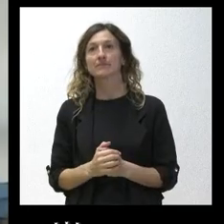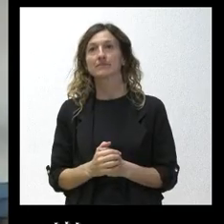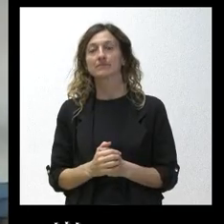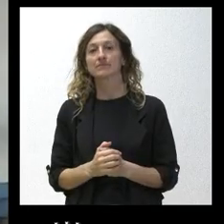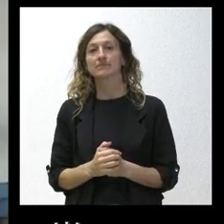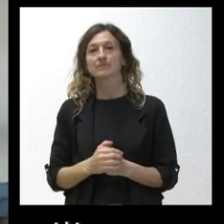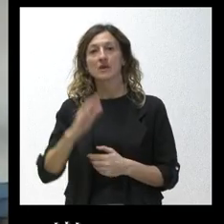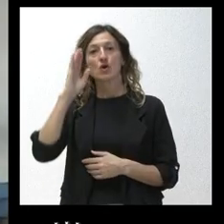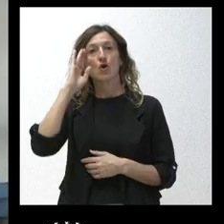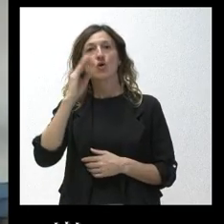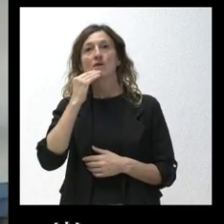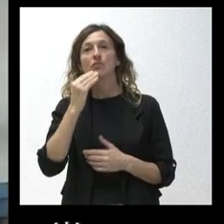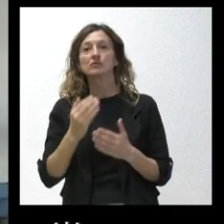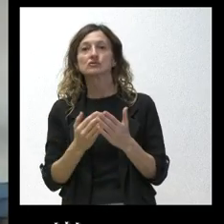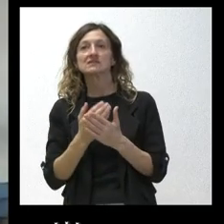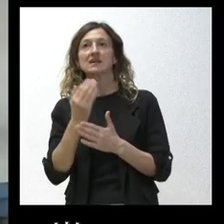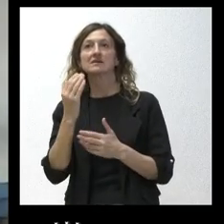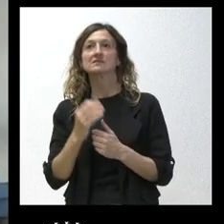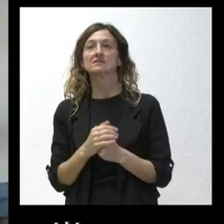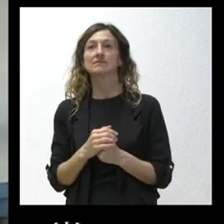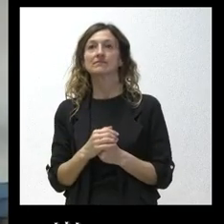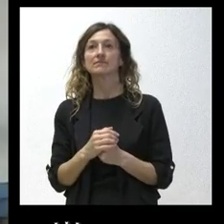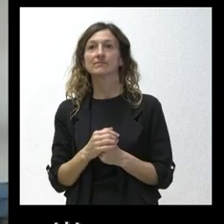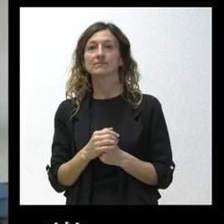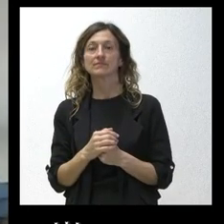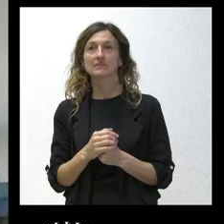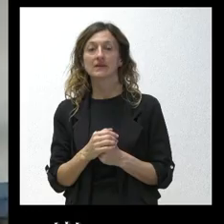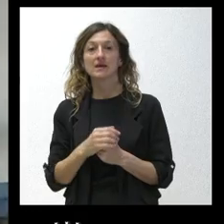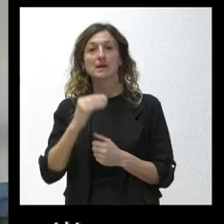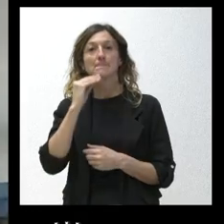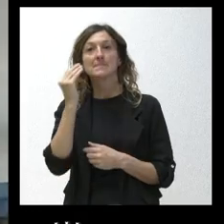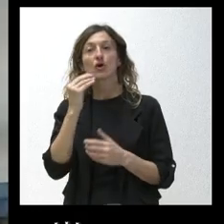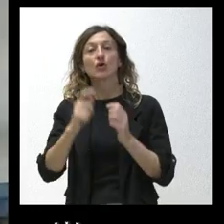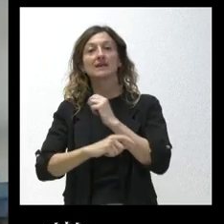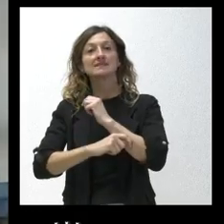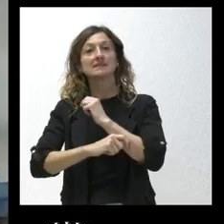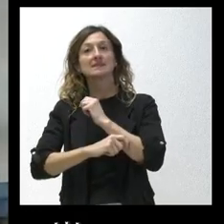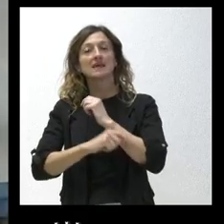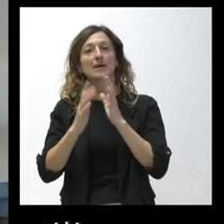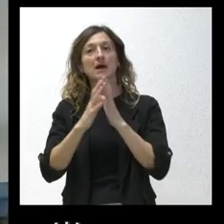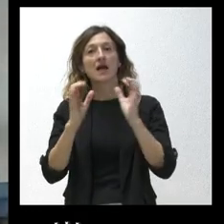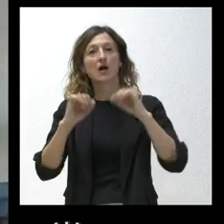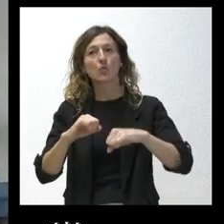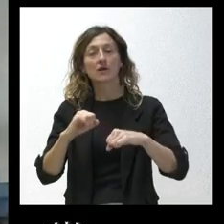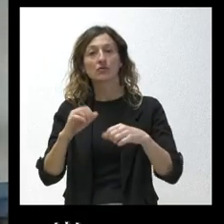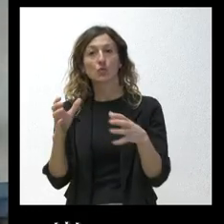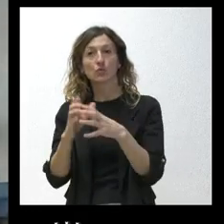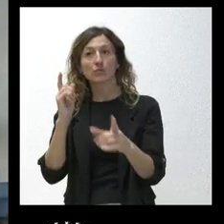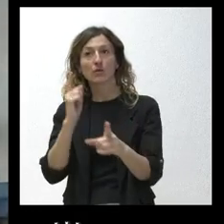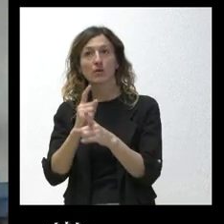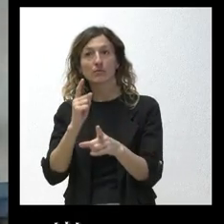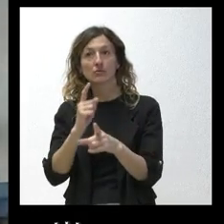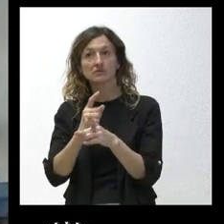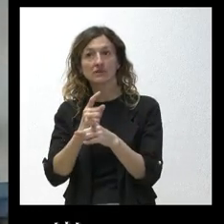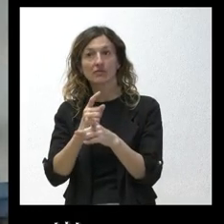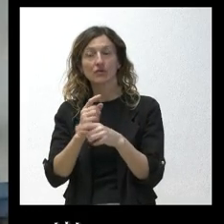Hola, buenos días. Hola, buenos días. preguntar si la mejor estrategia para intentar llegar a acordos con la oposición es ponerlas para parir, ¿no?